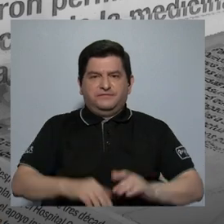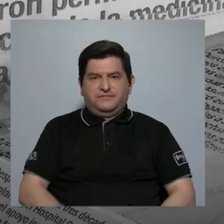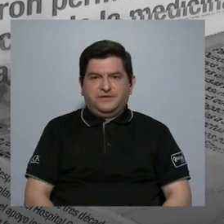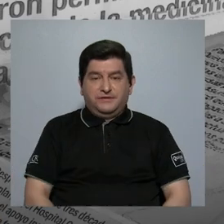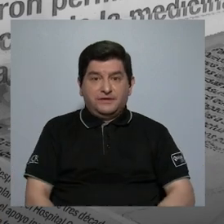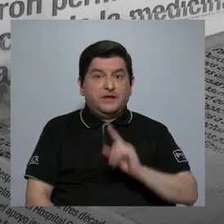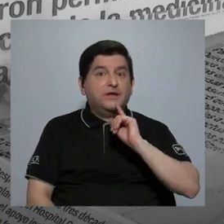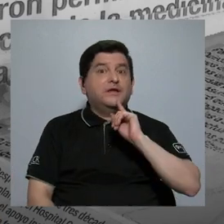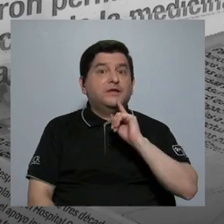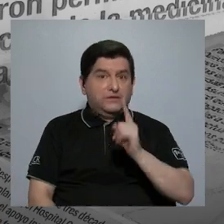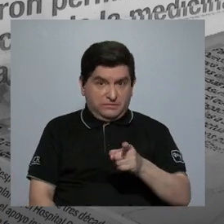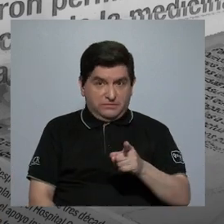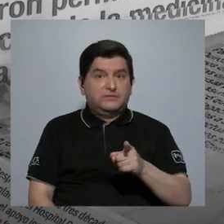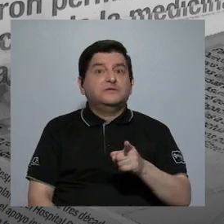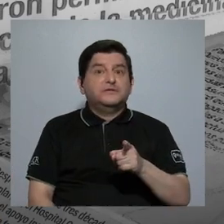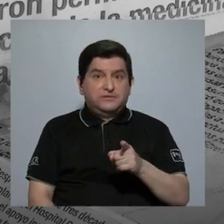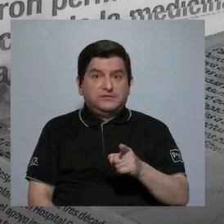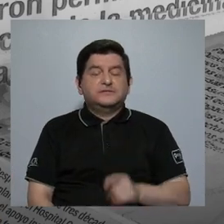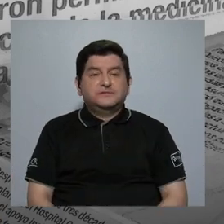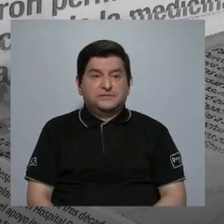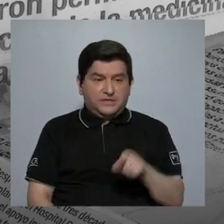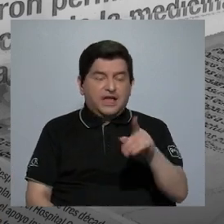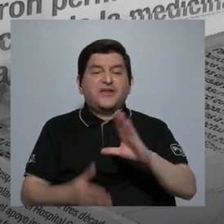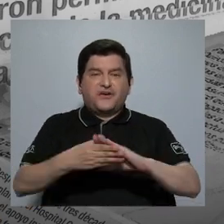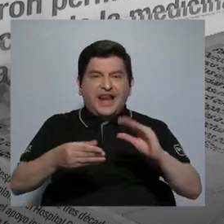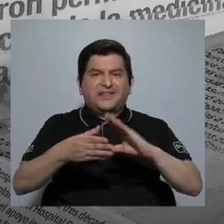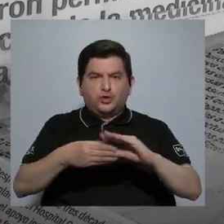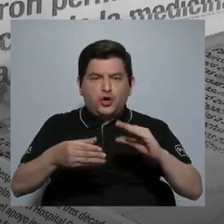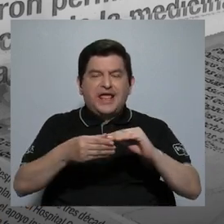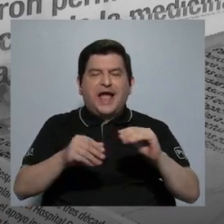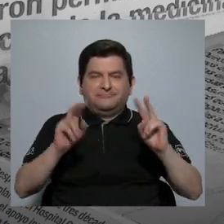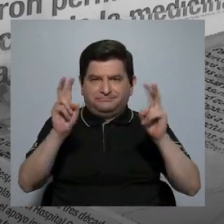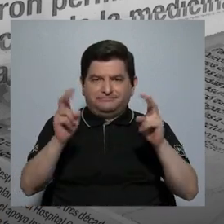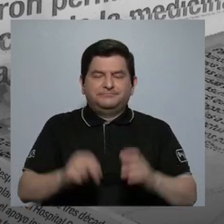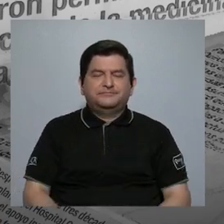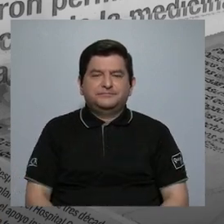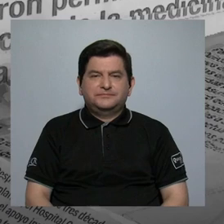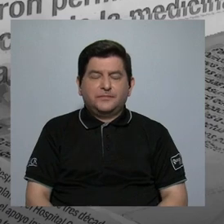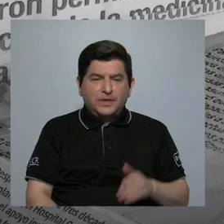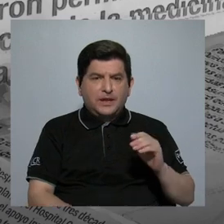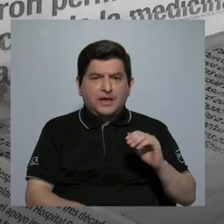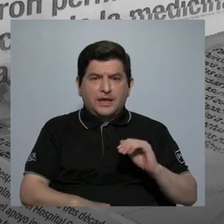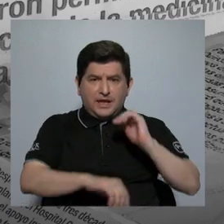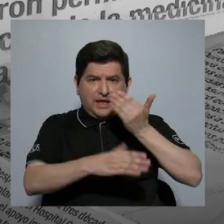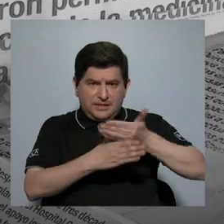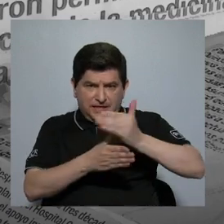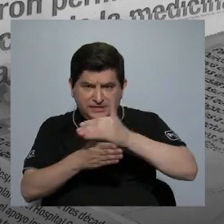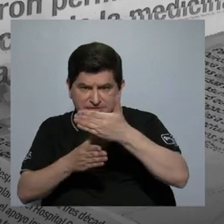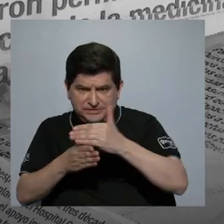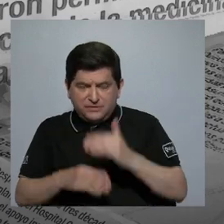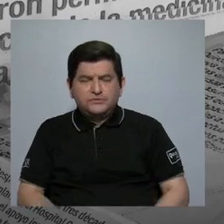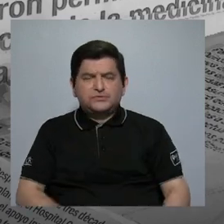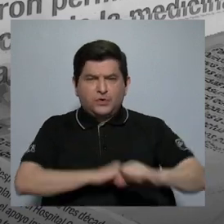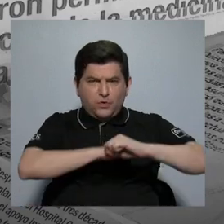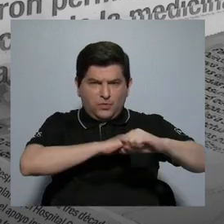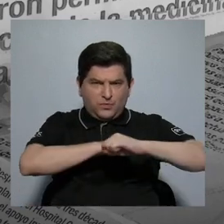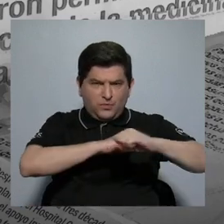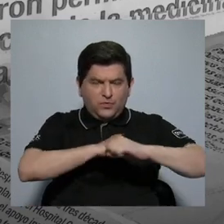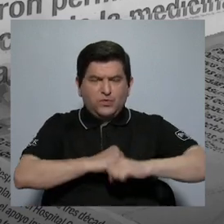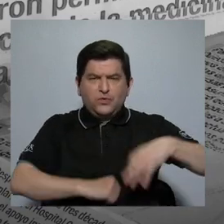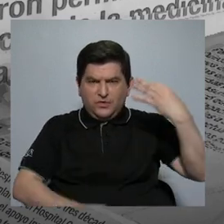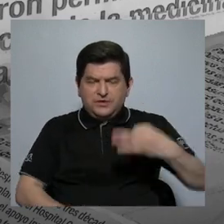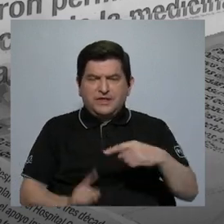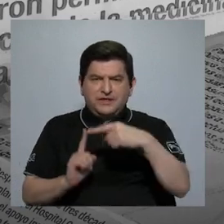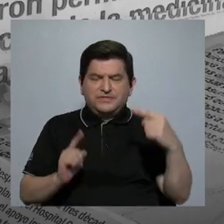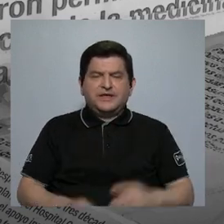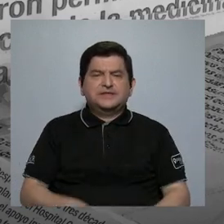Y eso lo dice la Relatoría. Entonces, creo que los procesos de asignación de la pauta a partir de lo